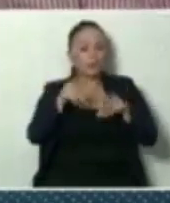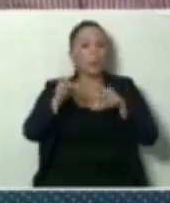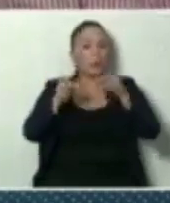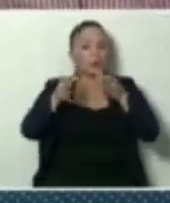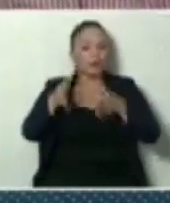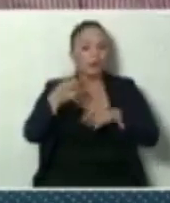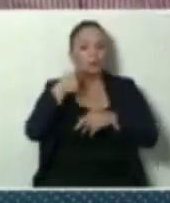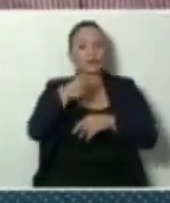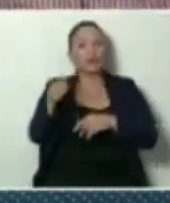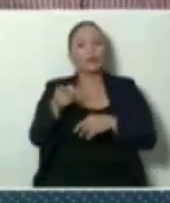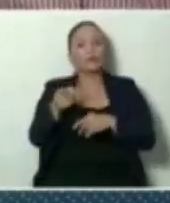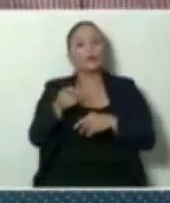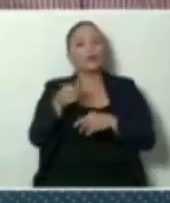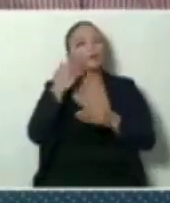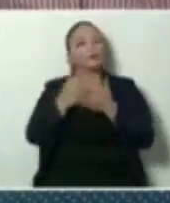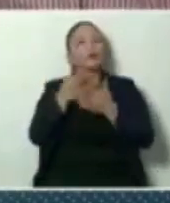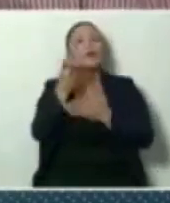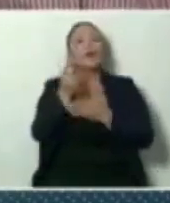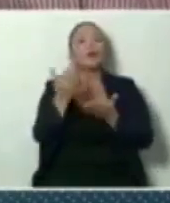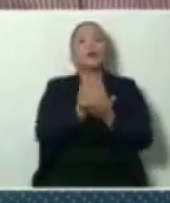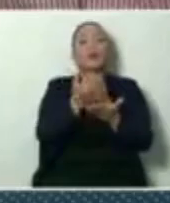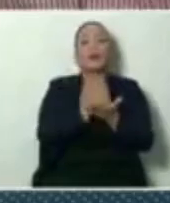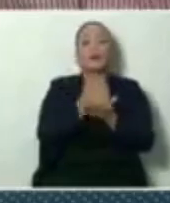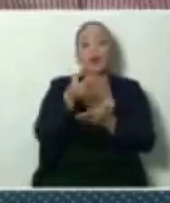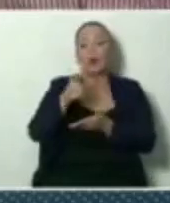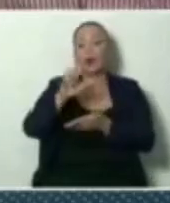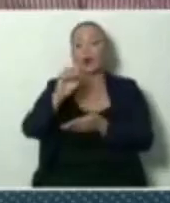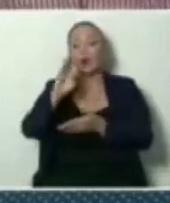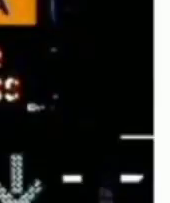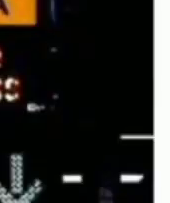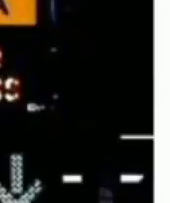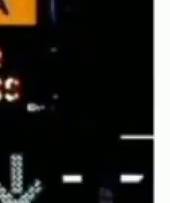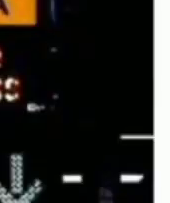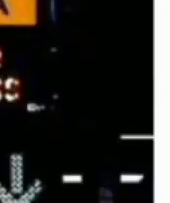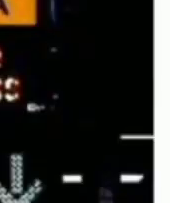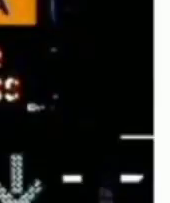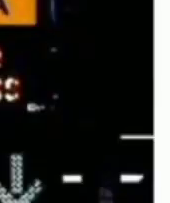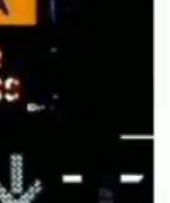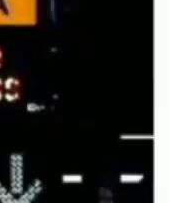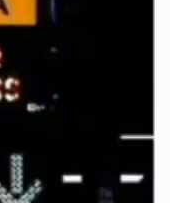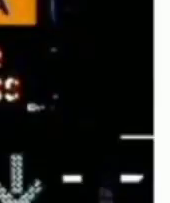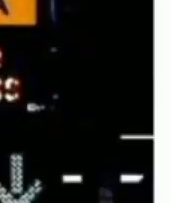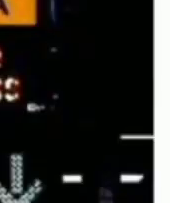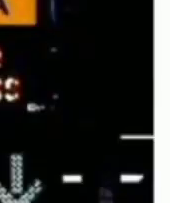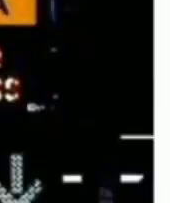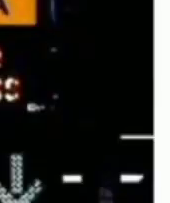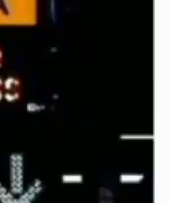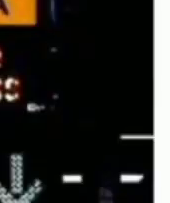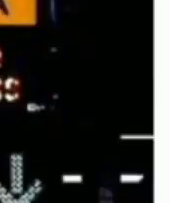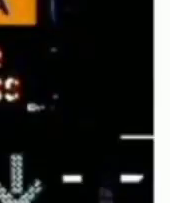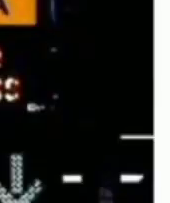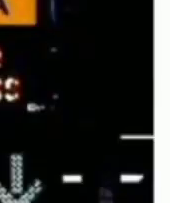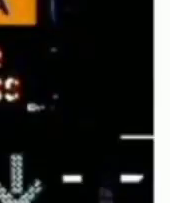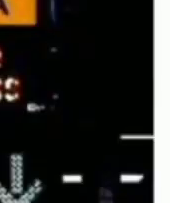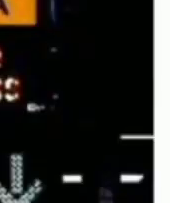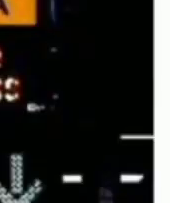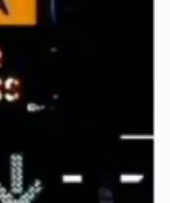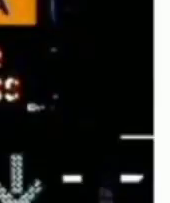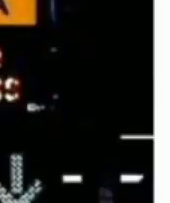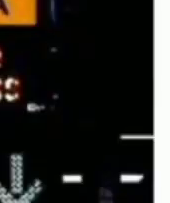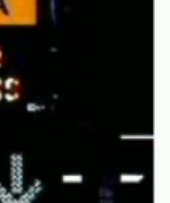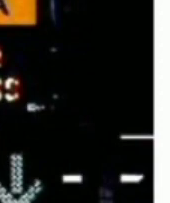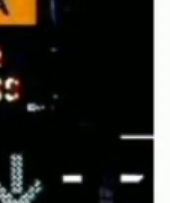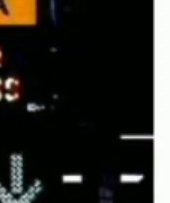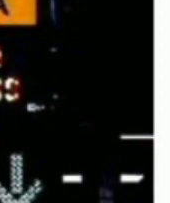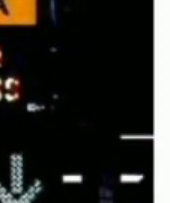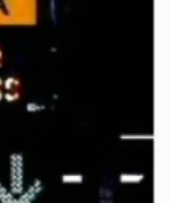cuánto le estaba cobrando Global Vía en los peajes. ¿Y qué indicaba esa noticia del Guardián? Se titulaba Global Vía Cobra hasta